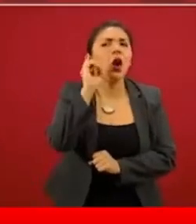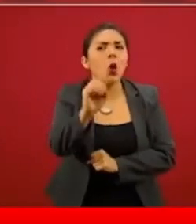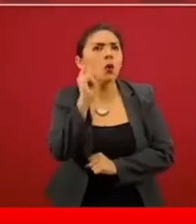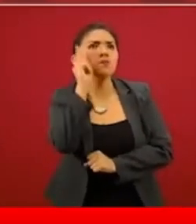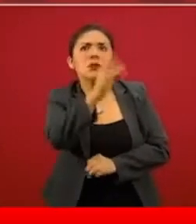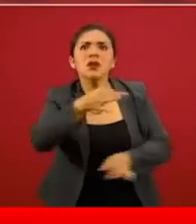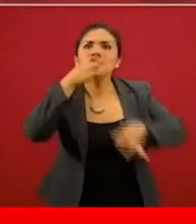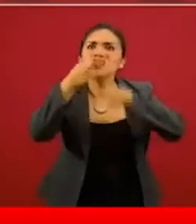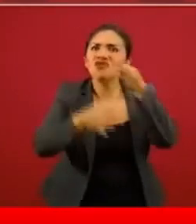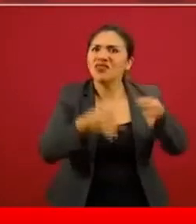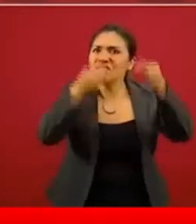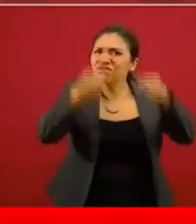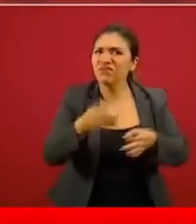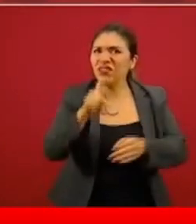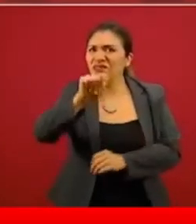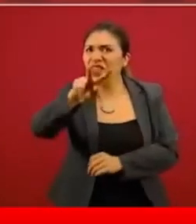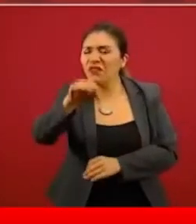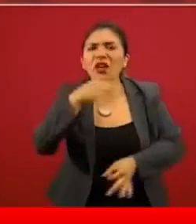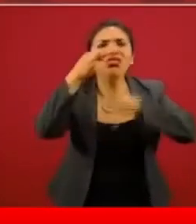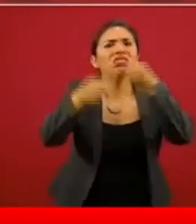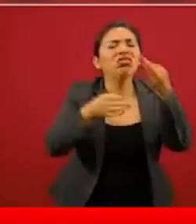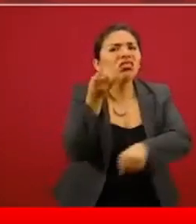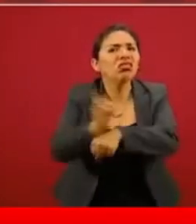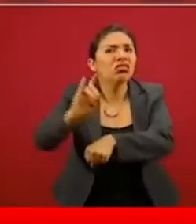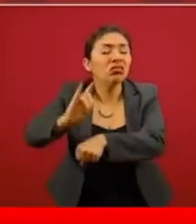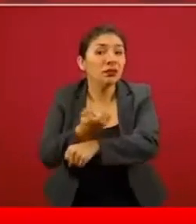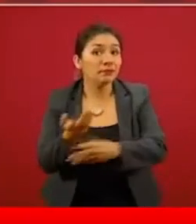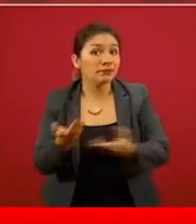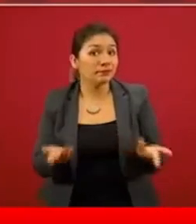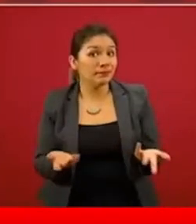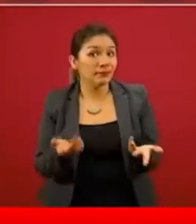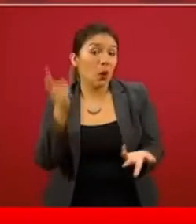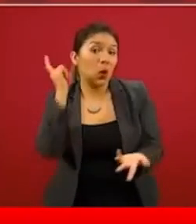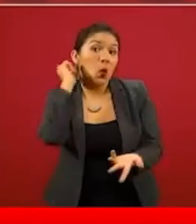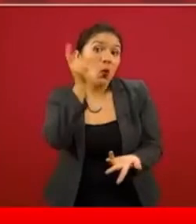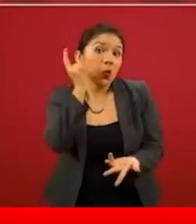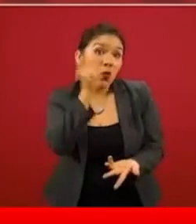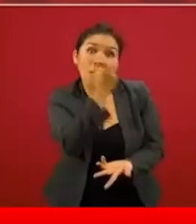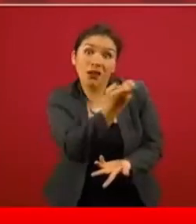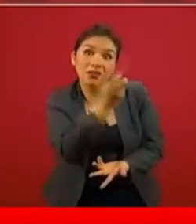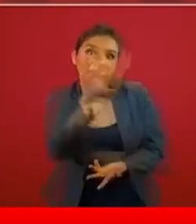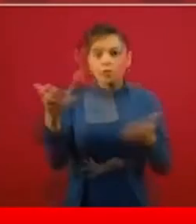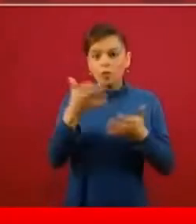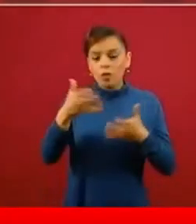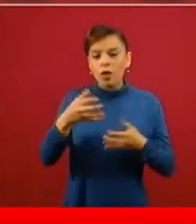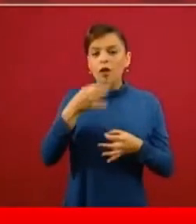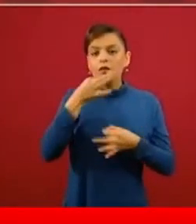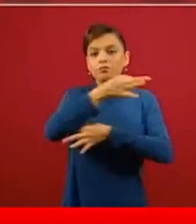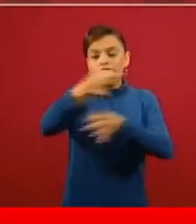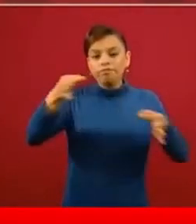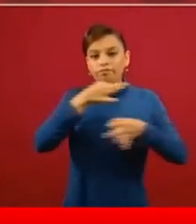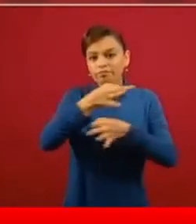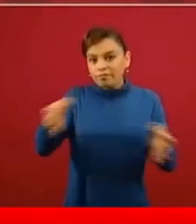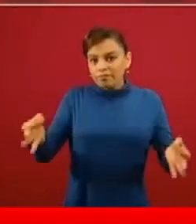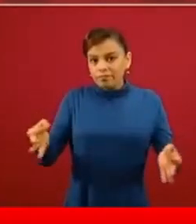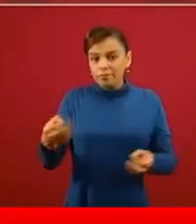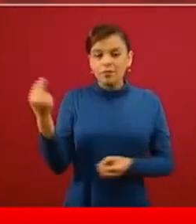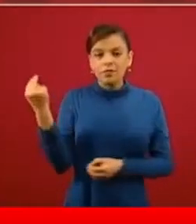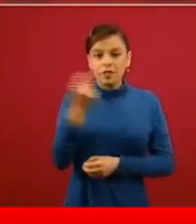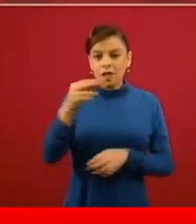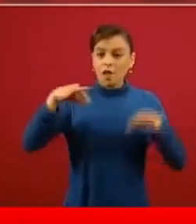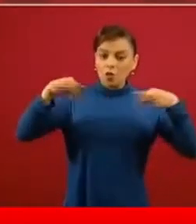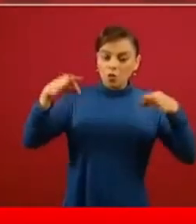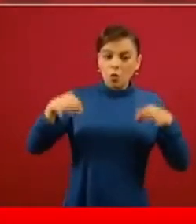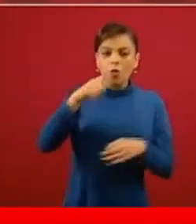de información que propagan desinformación. Espero que no sea causado por esto. Ayúdenos a leer los documentos,